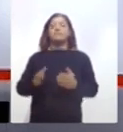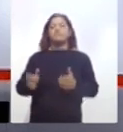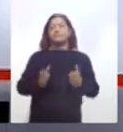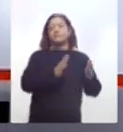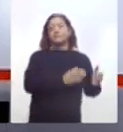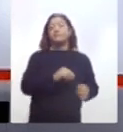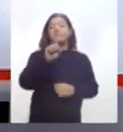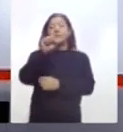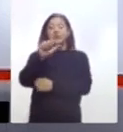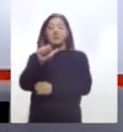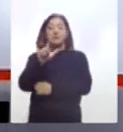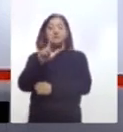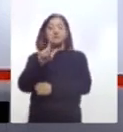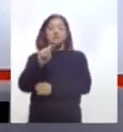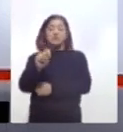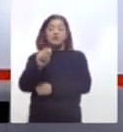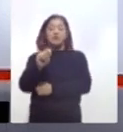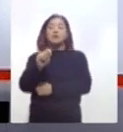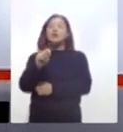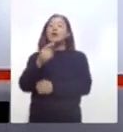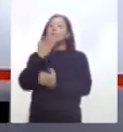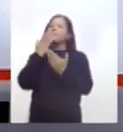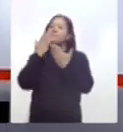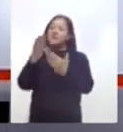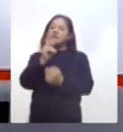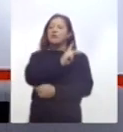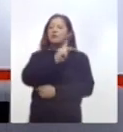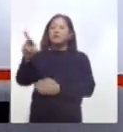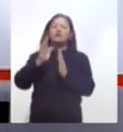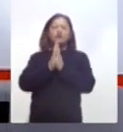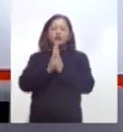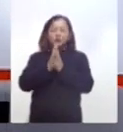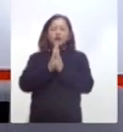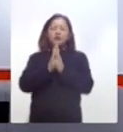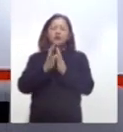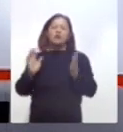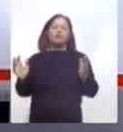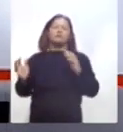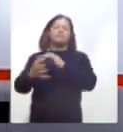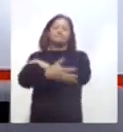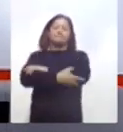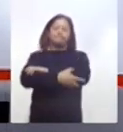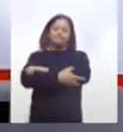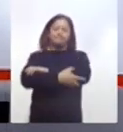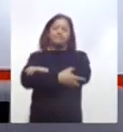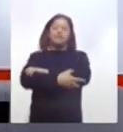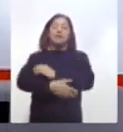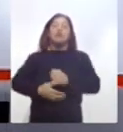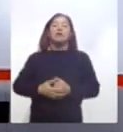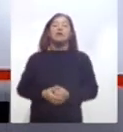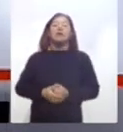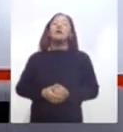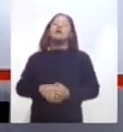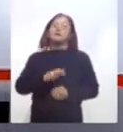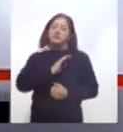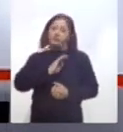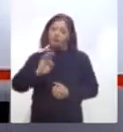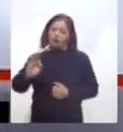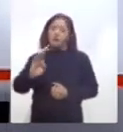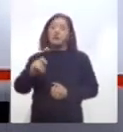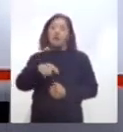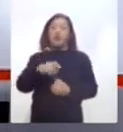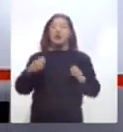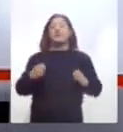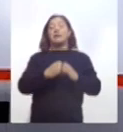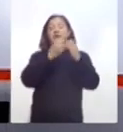SAT llama a solidarizarse, sobre todo a los contribuyentes, para que se pueda enfrentar con éxito la